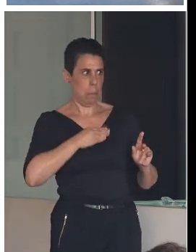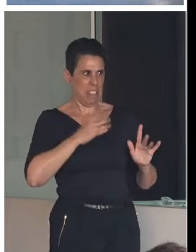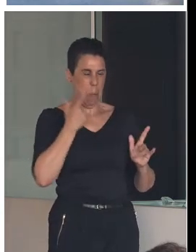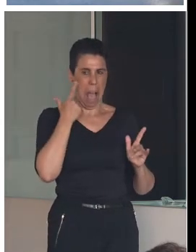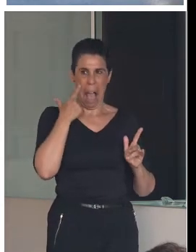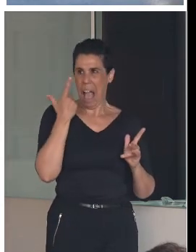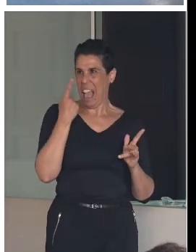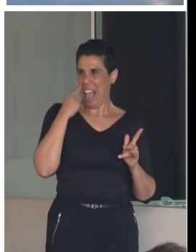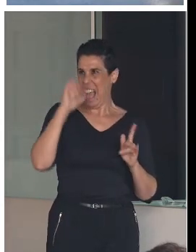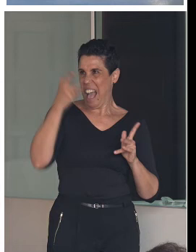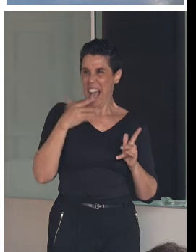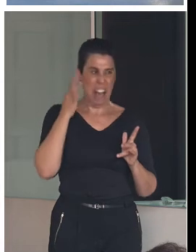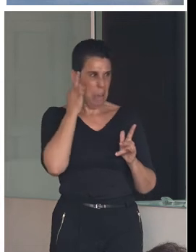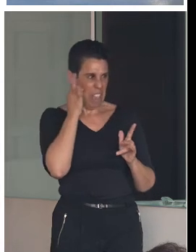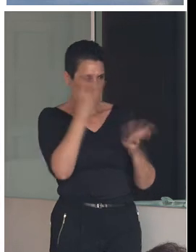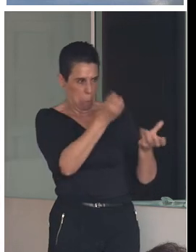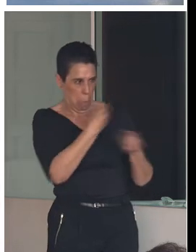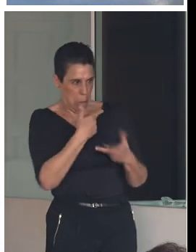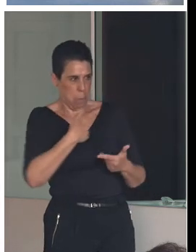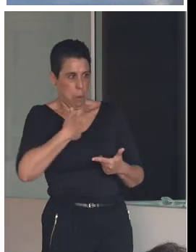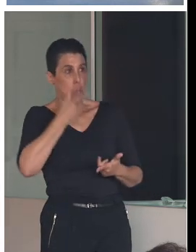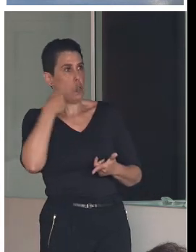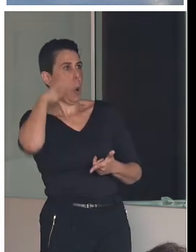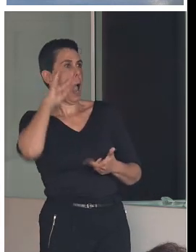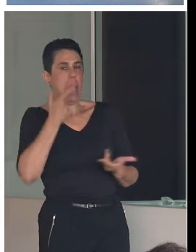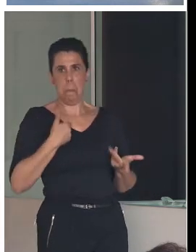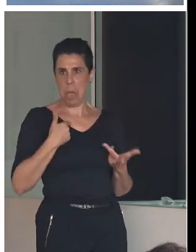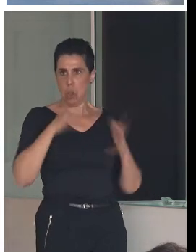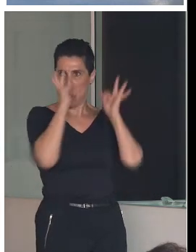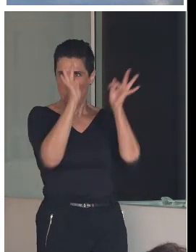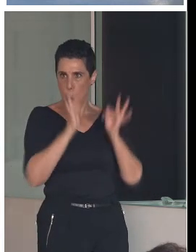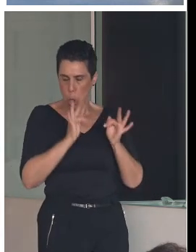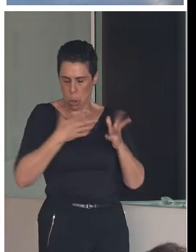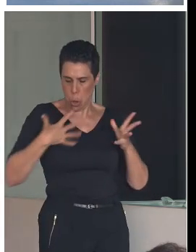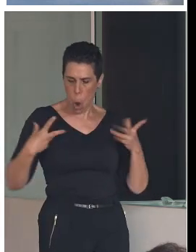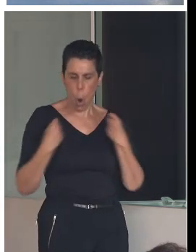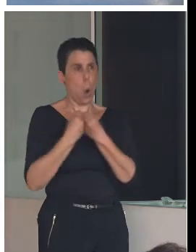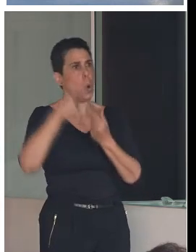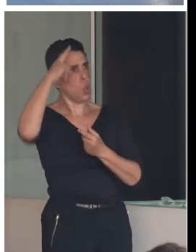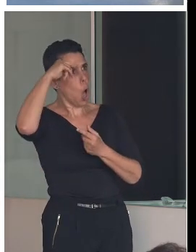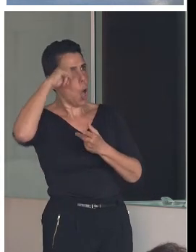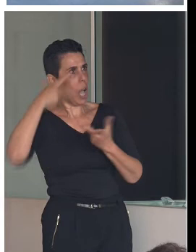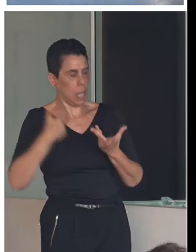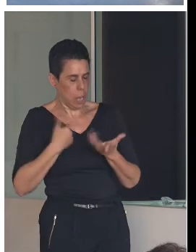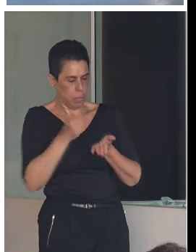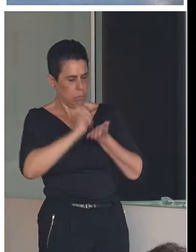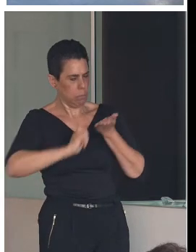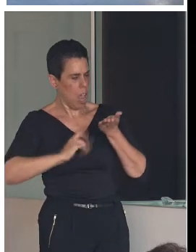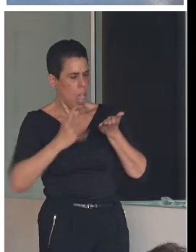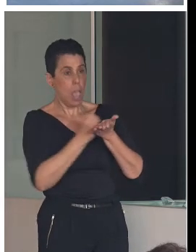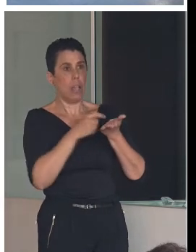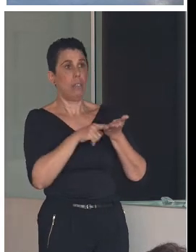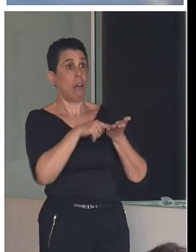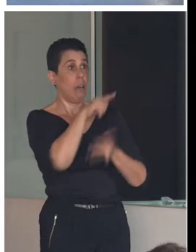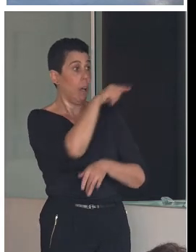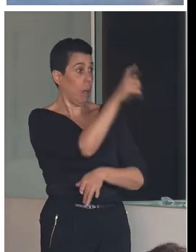no tiene ni idea si yo he estudiado con el catedrático de no sé qué y lo tengo aquí todo apuntado? Y resulta que es la